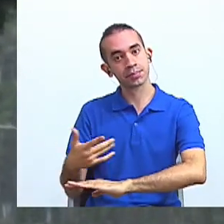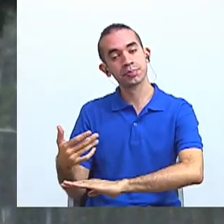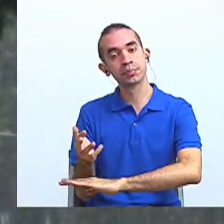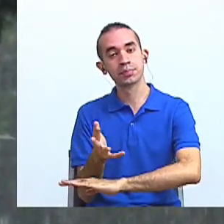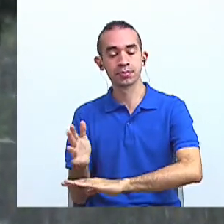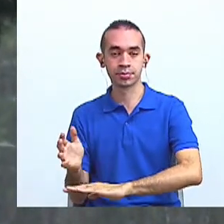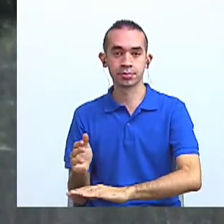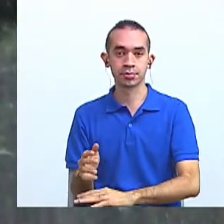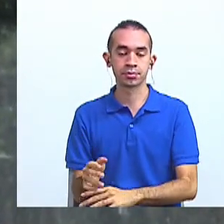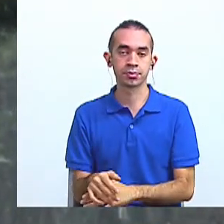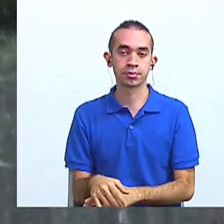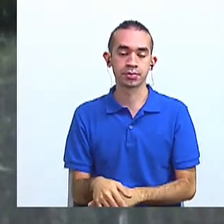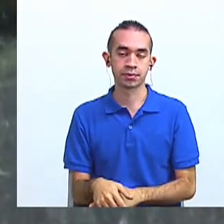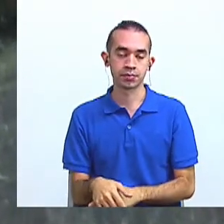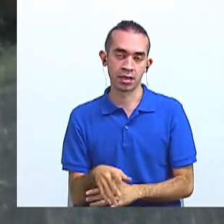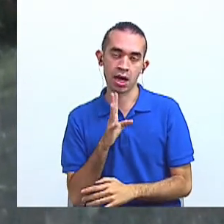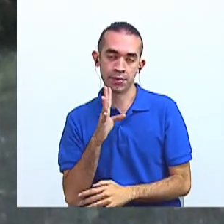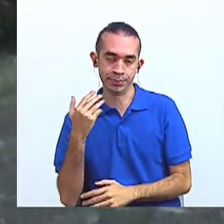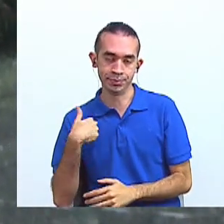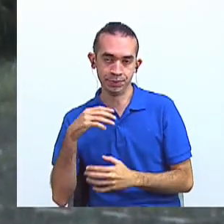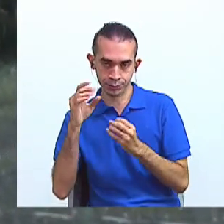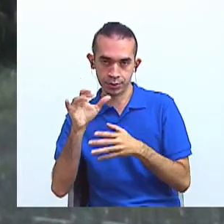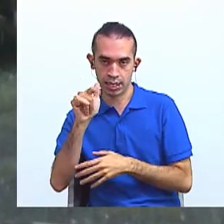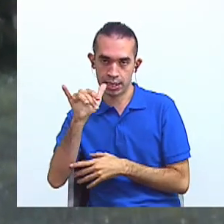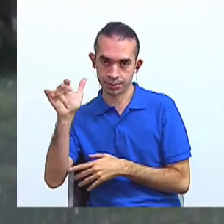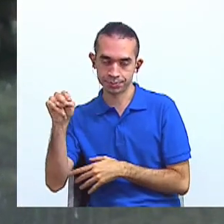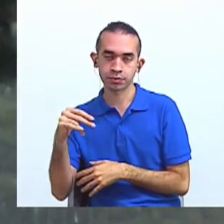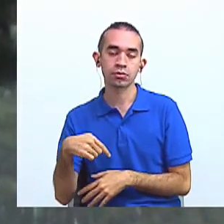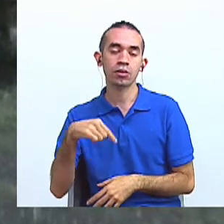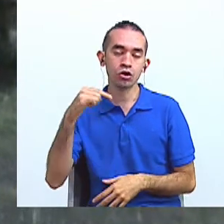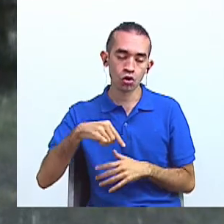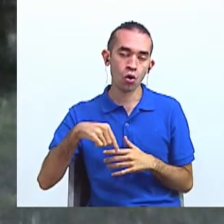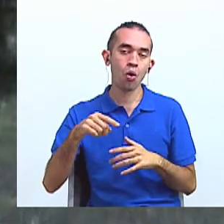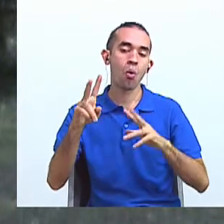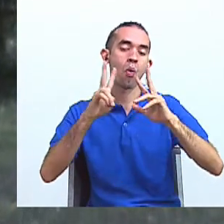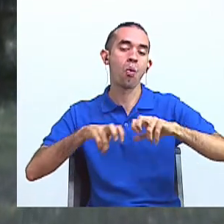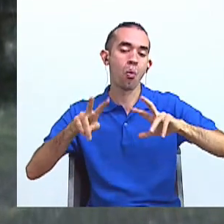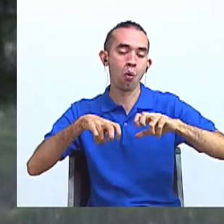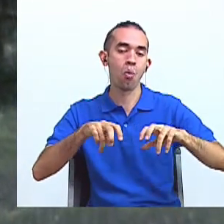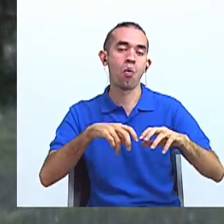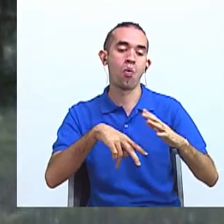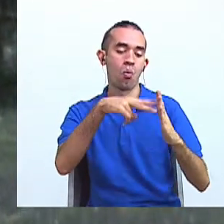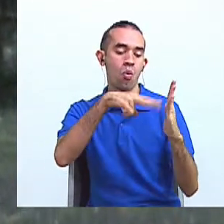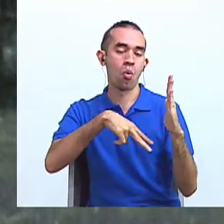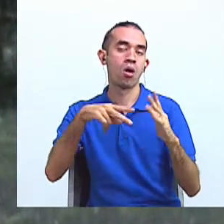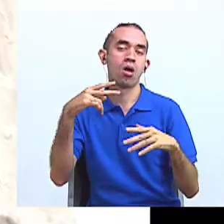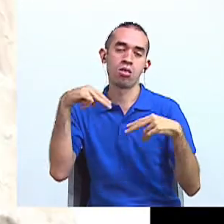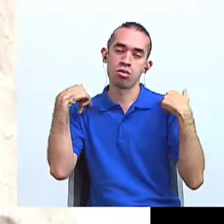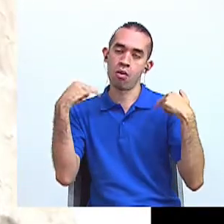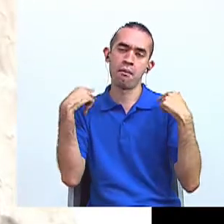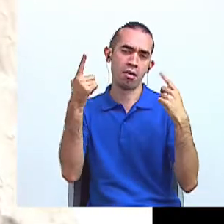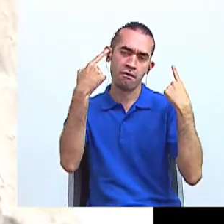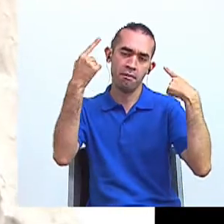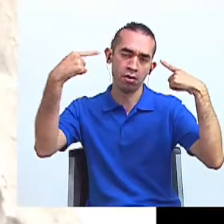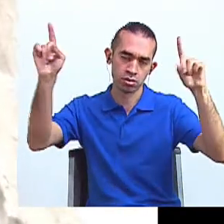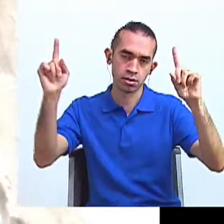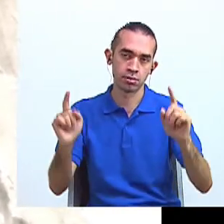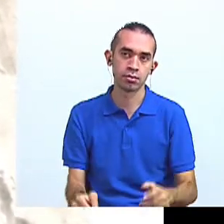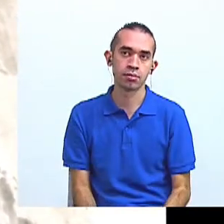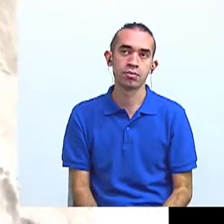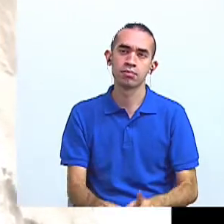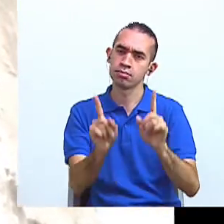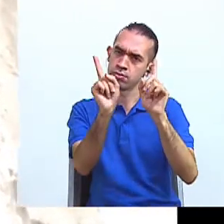Durante esta clase realizaremos el análisis literario de una novela muy conocida. Pero,